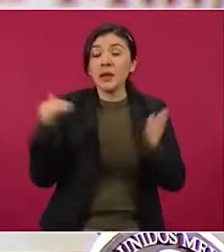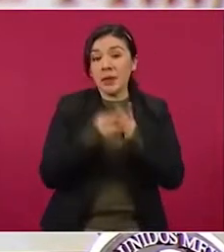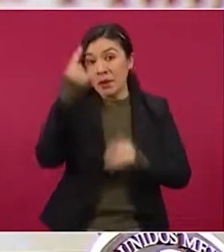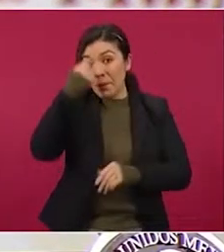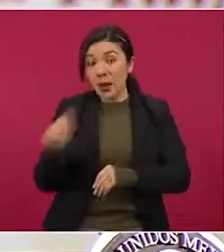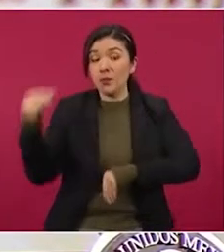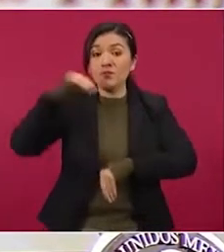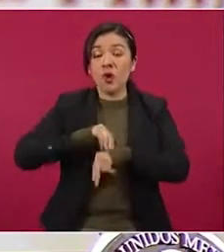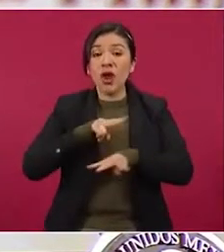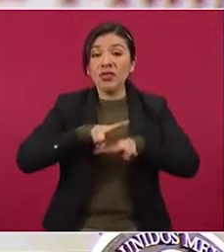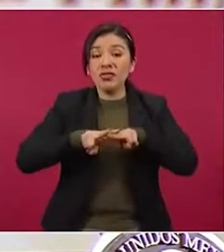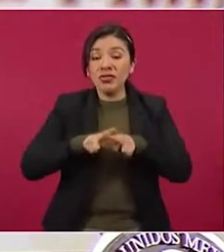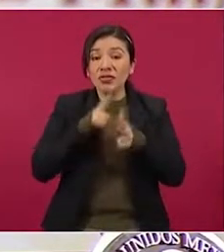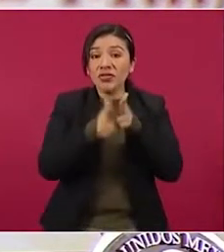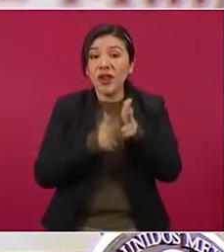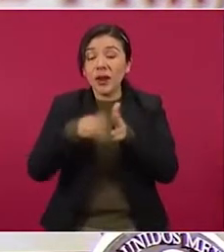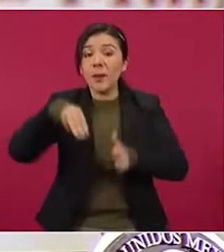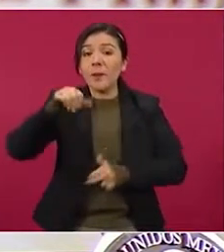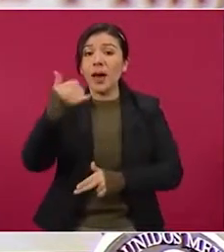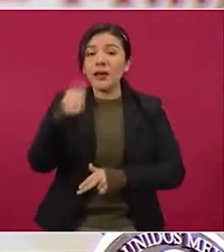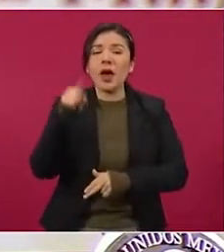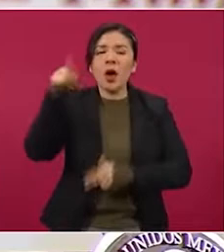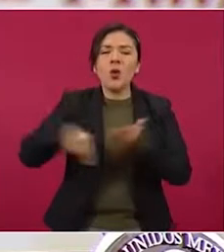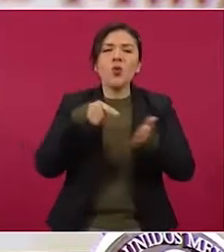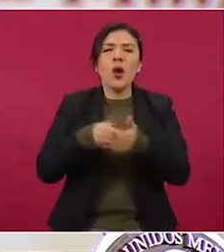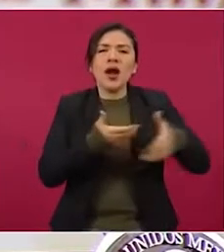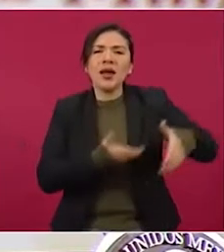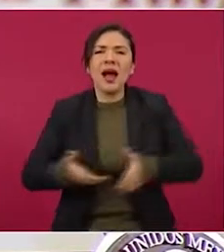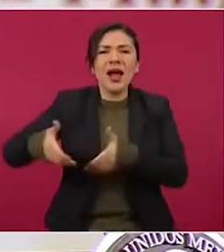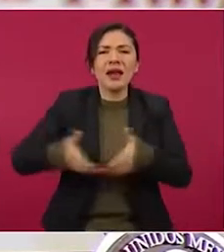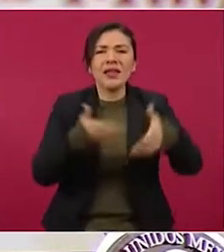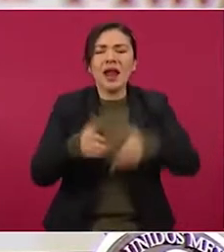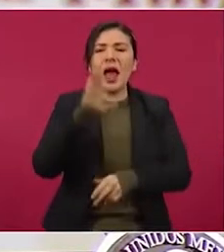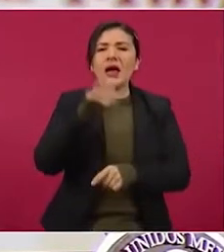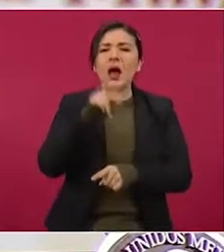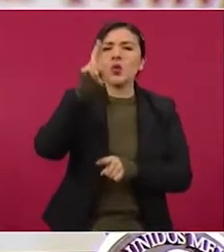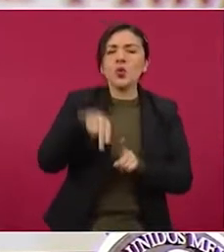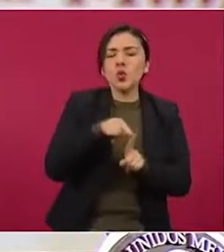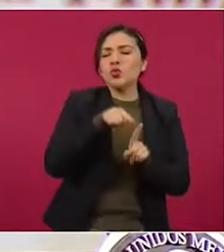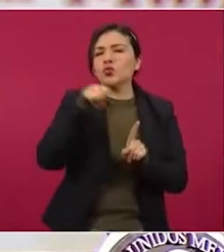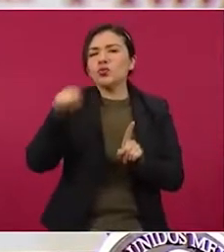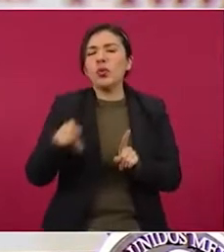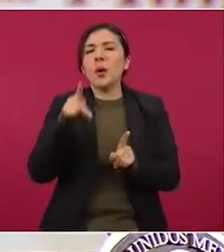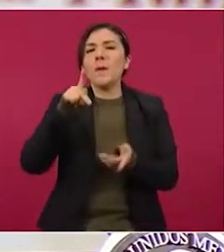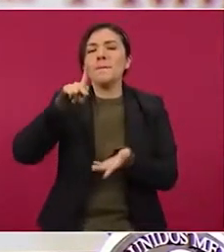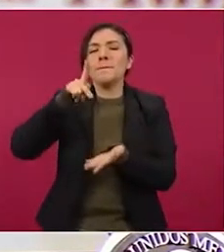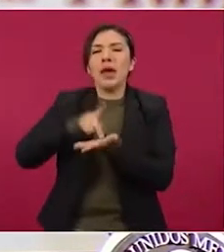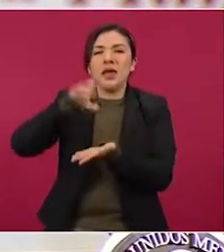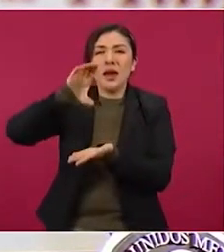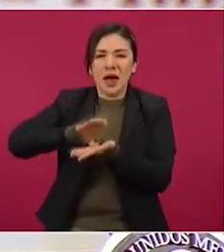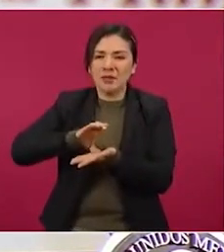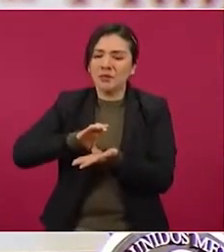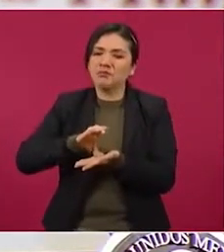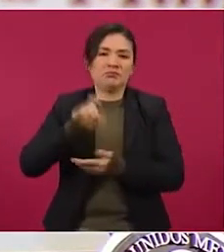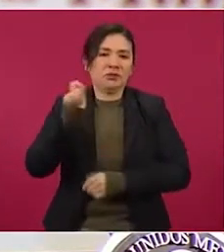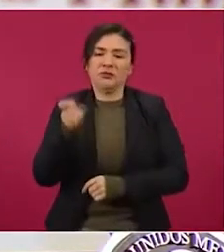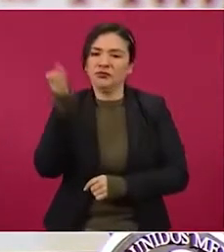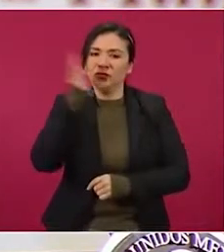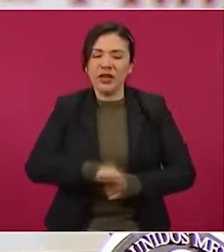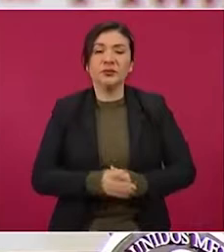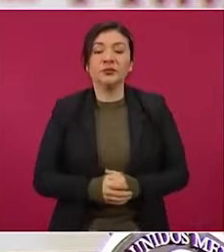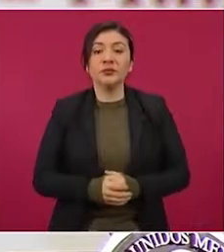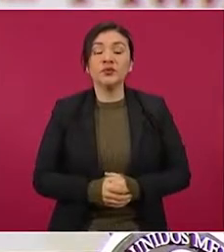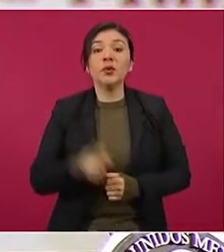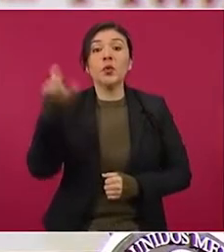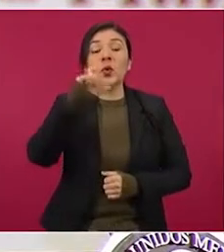Tren Maya en el camellón de la carretera Cancún-Playa del Carmen. A partir del anuncio del cambio